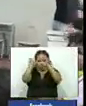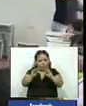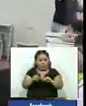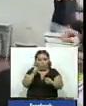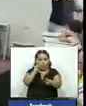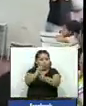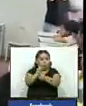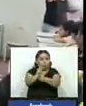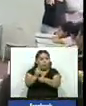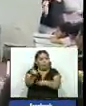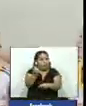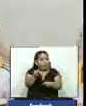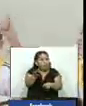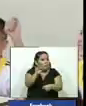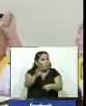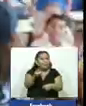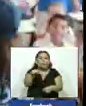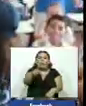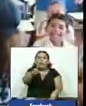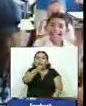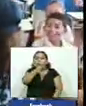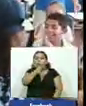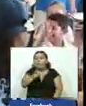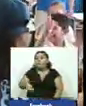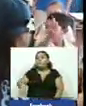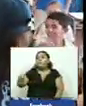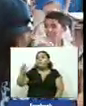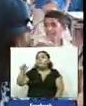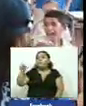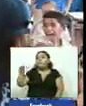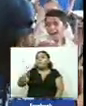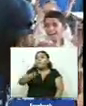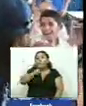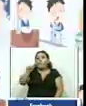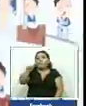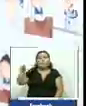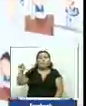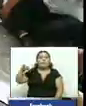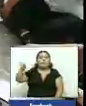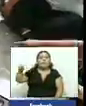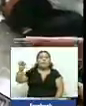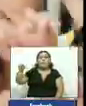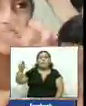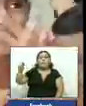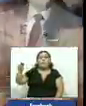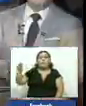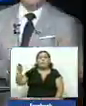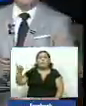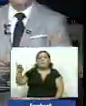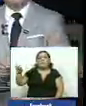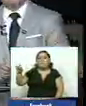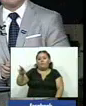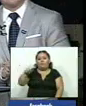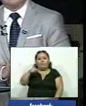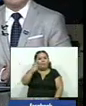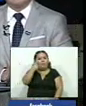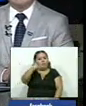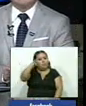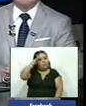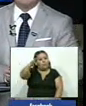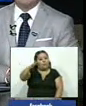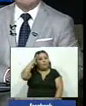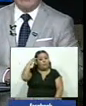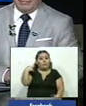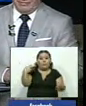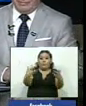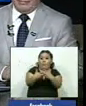personas desconocidas Informó para Hechos RC Jennifer Flores Ahora vamos a saludar a nuestra